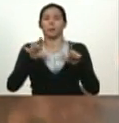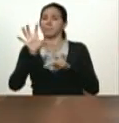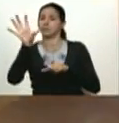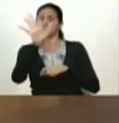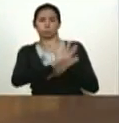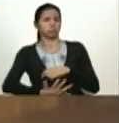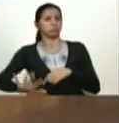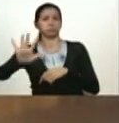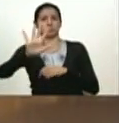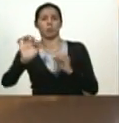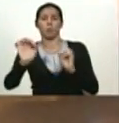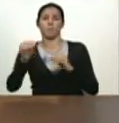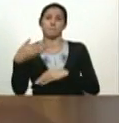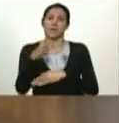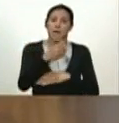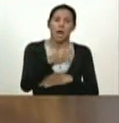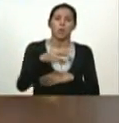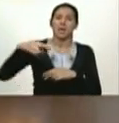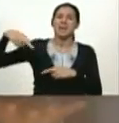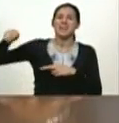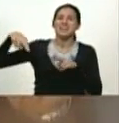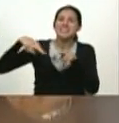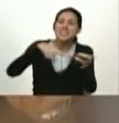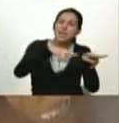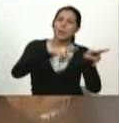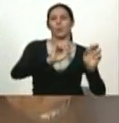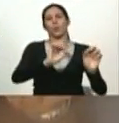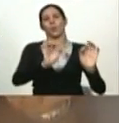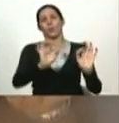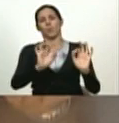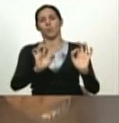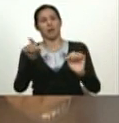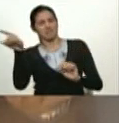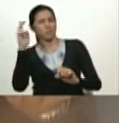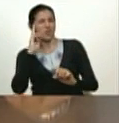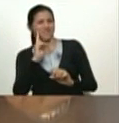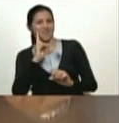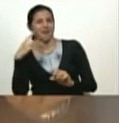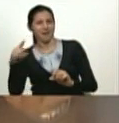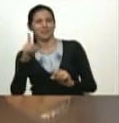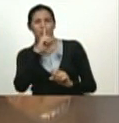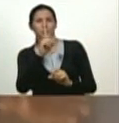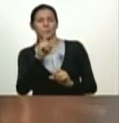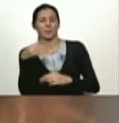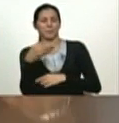o pescado de río como en Laulau allá en Bolívar o